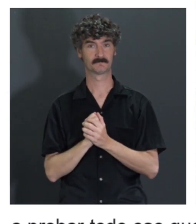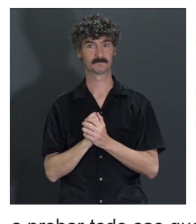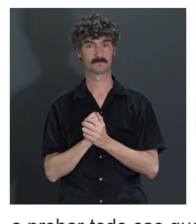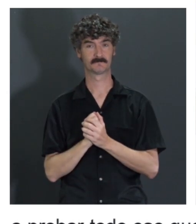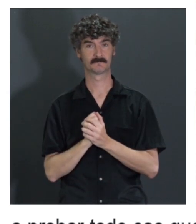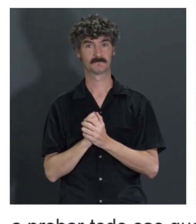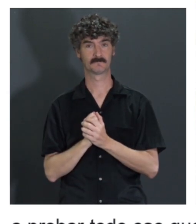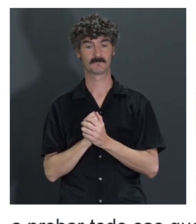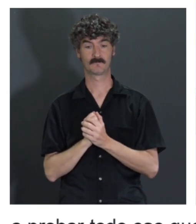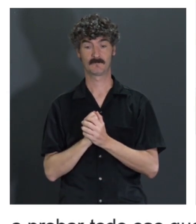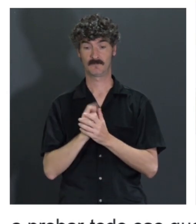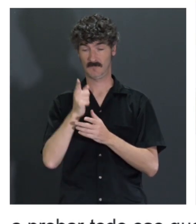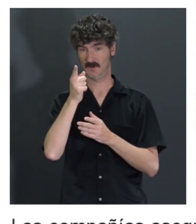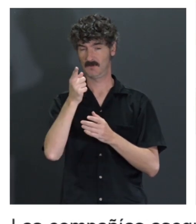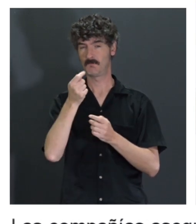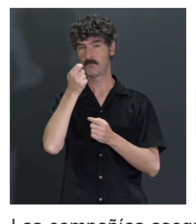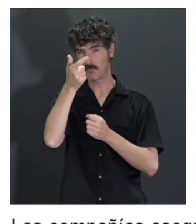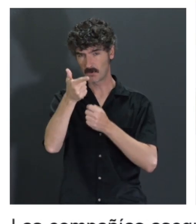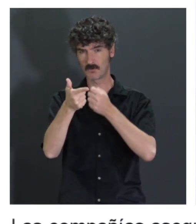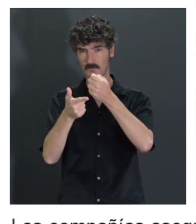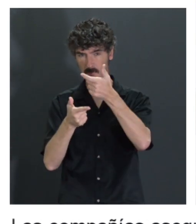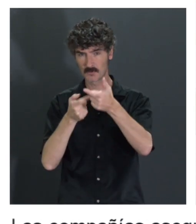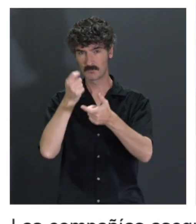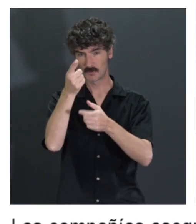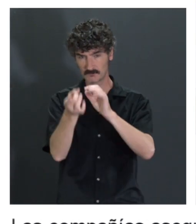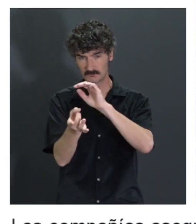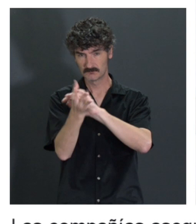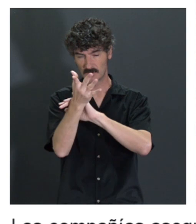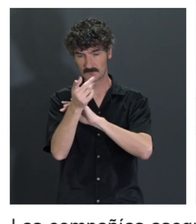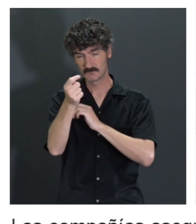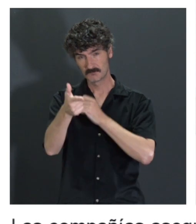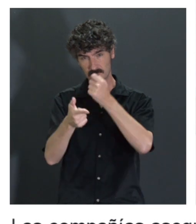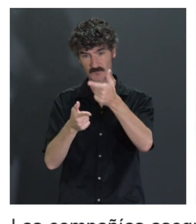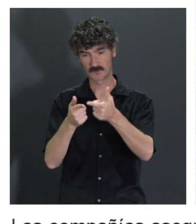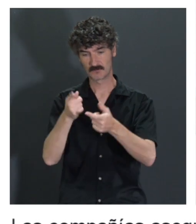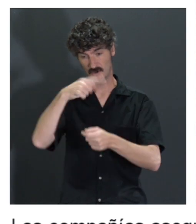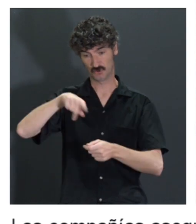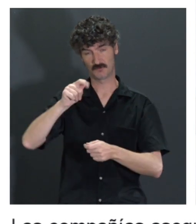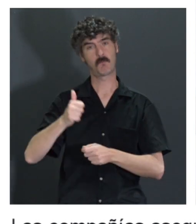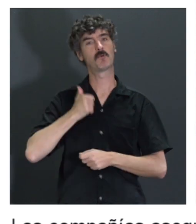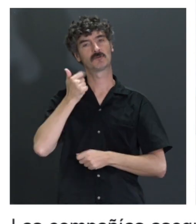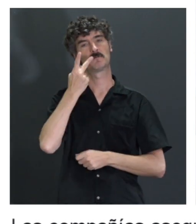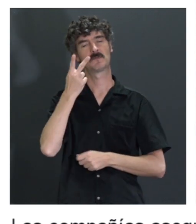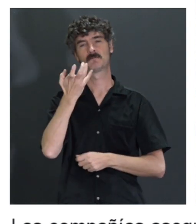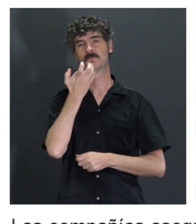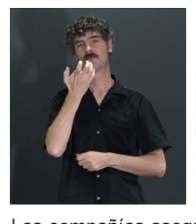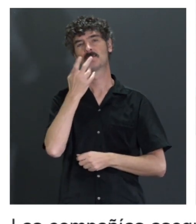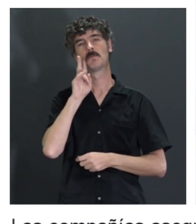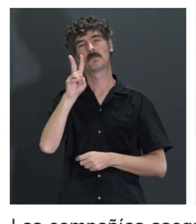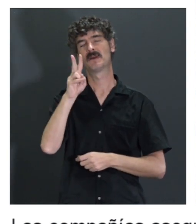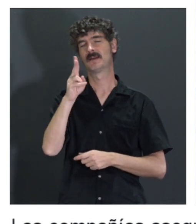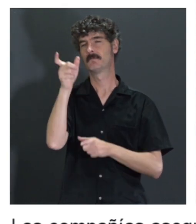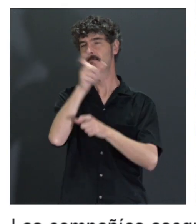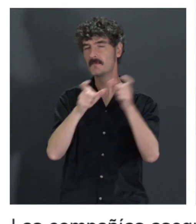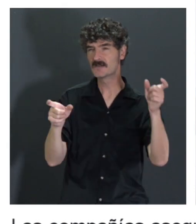como es una implantación gradual vamos a tener esa oportunidad de ver cómo la gente